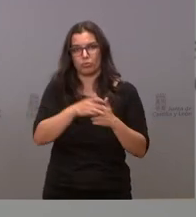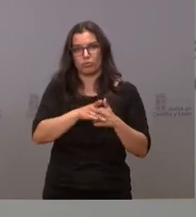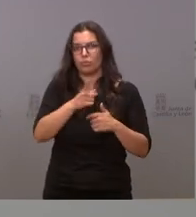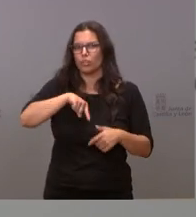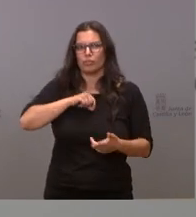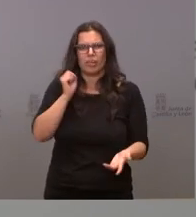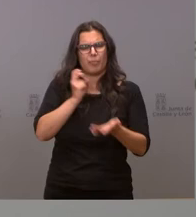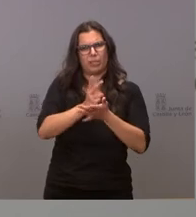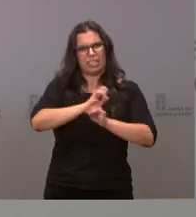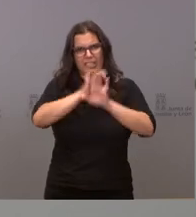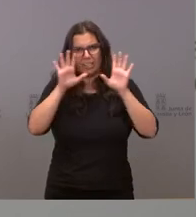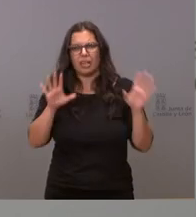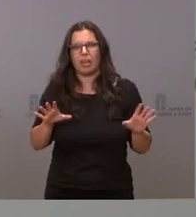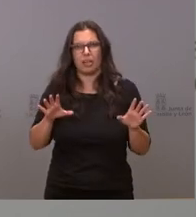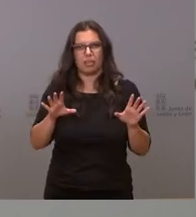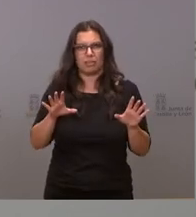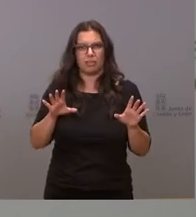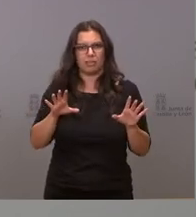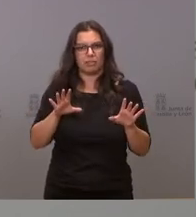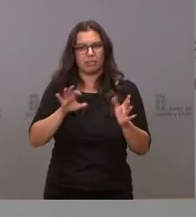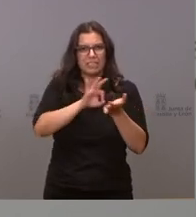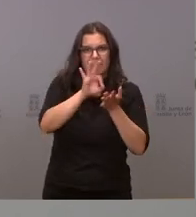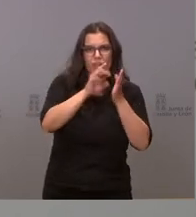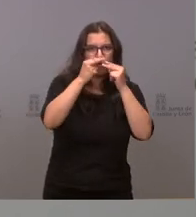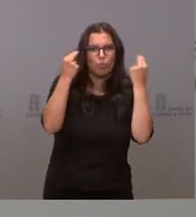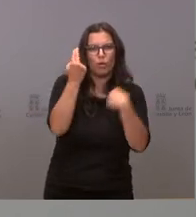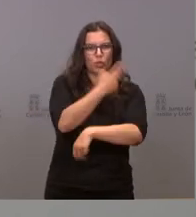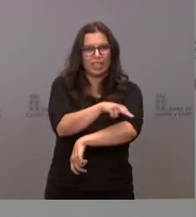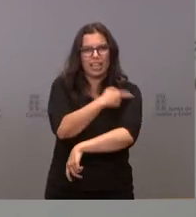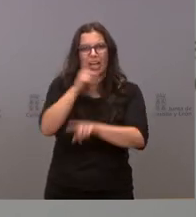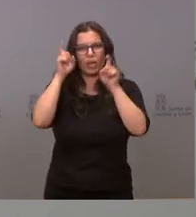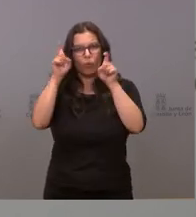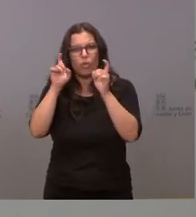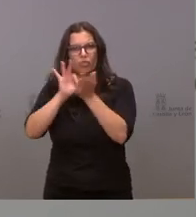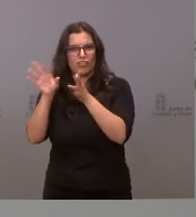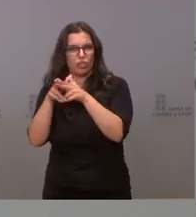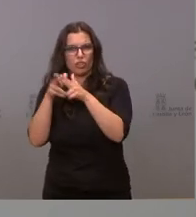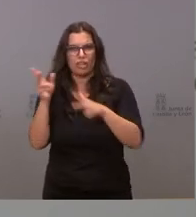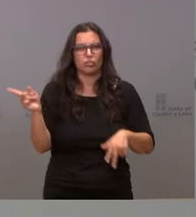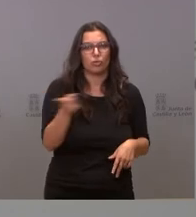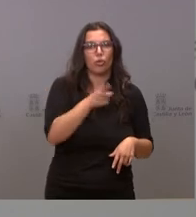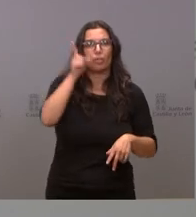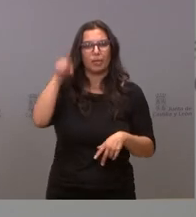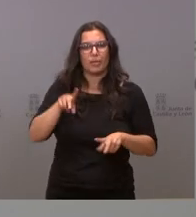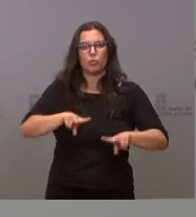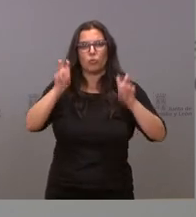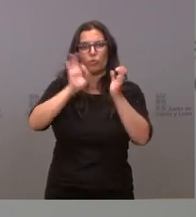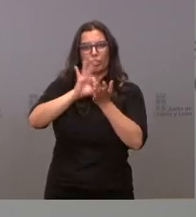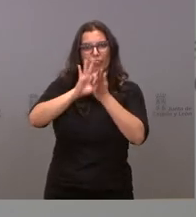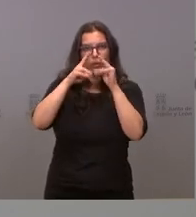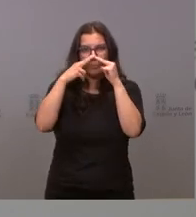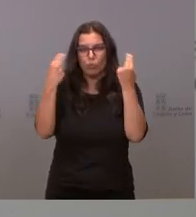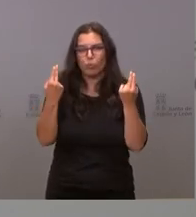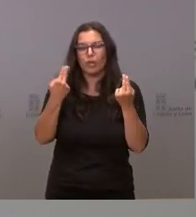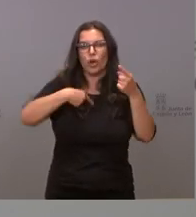clara con los servicios públicos, la sanidad, la educación, los servicios sociales, con los nuevos servicios públicos,